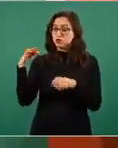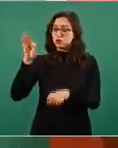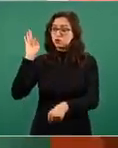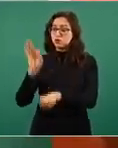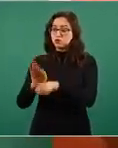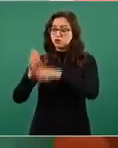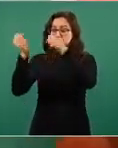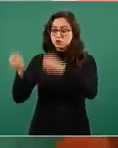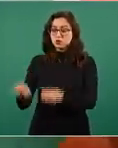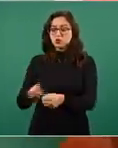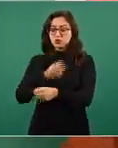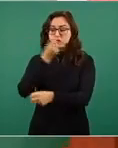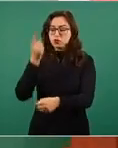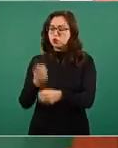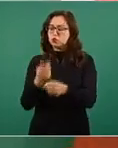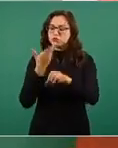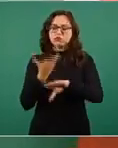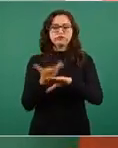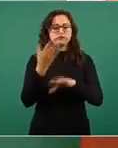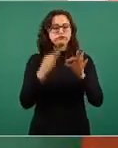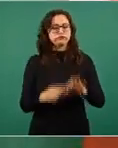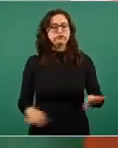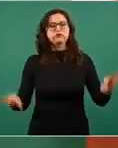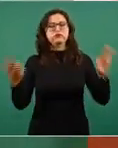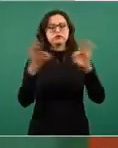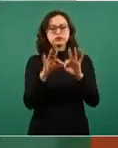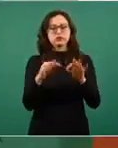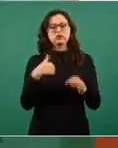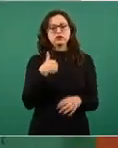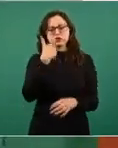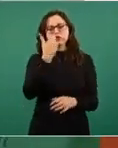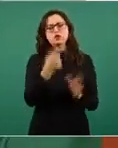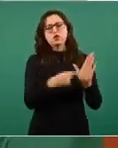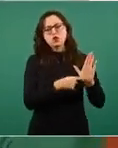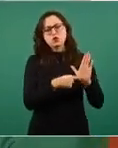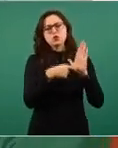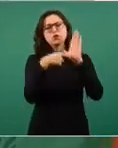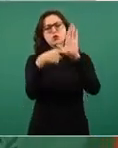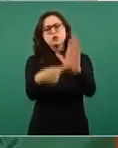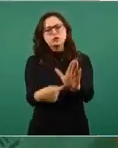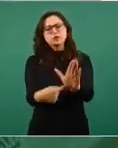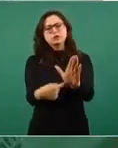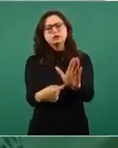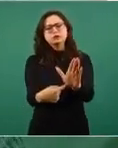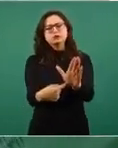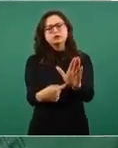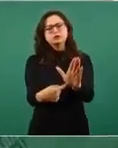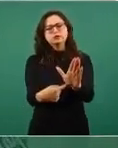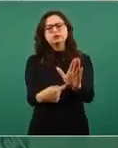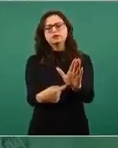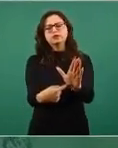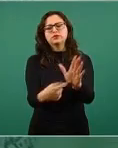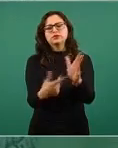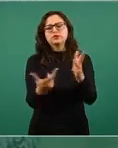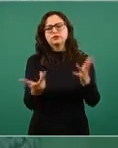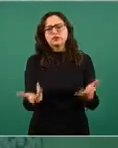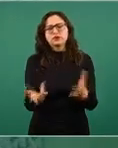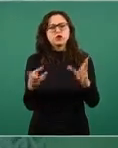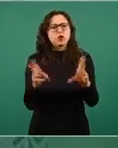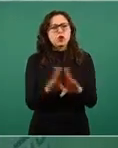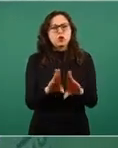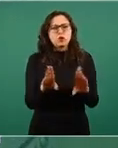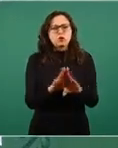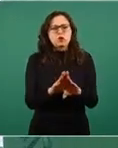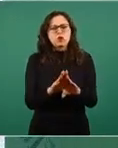compartirles en lo que hemos avanzado en relación a la implementación